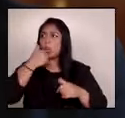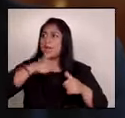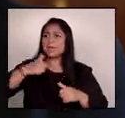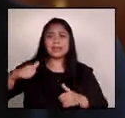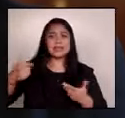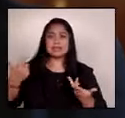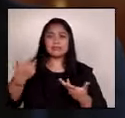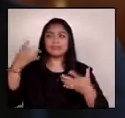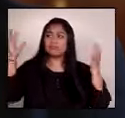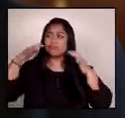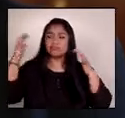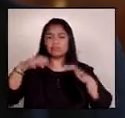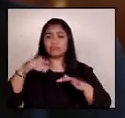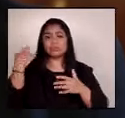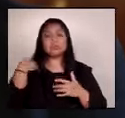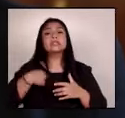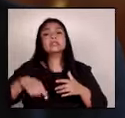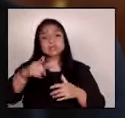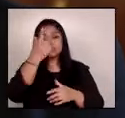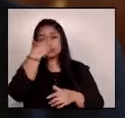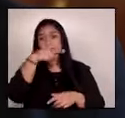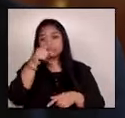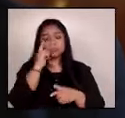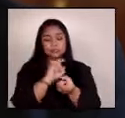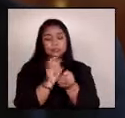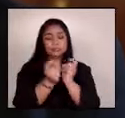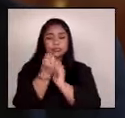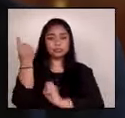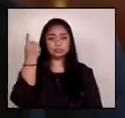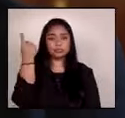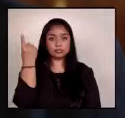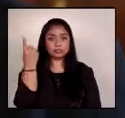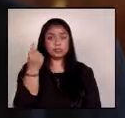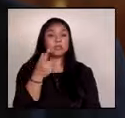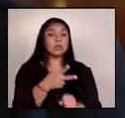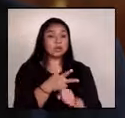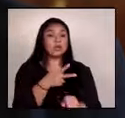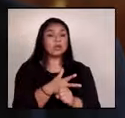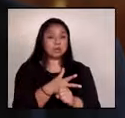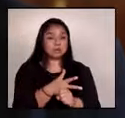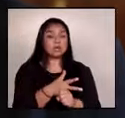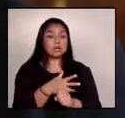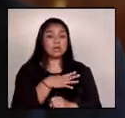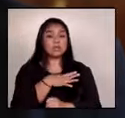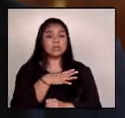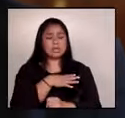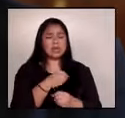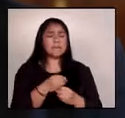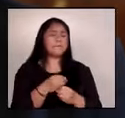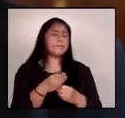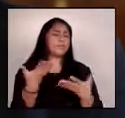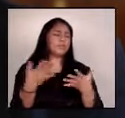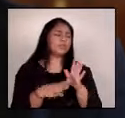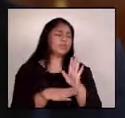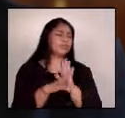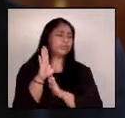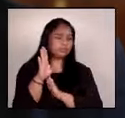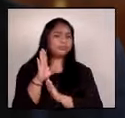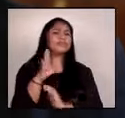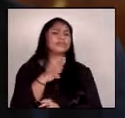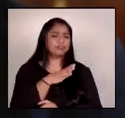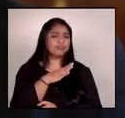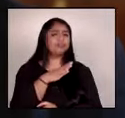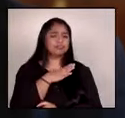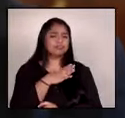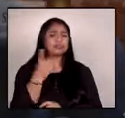consecuencia del cambio climático. Guatemala tiene un tremendo potencial para la